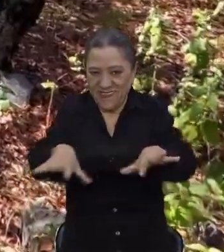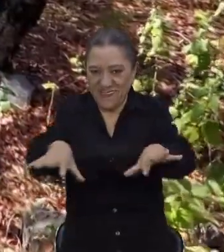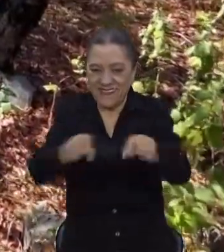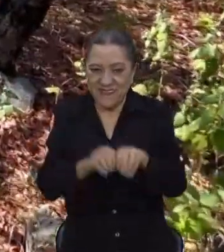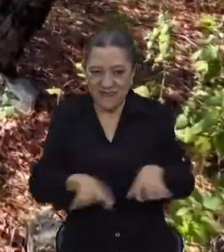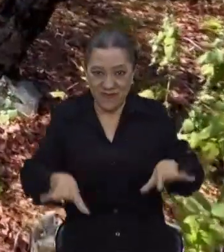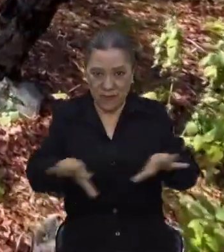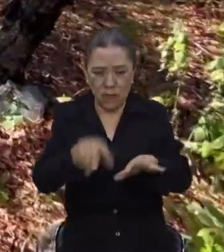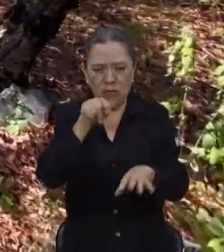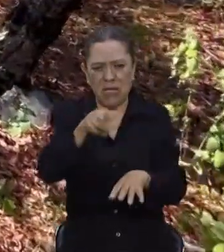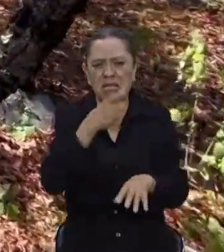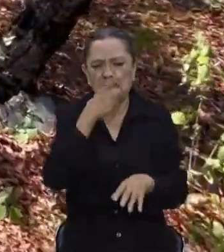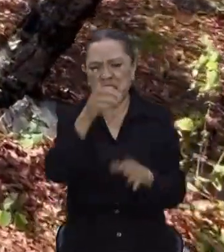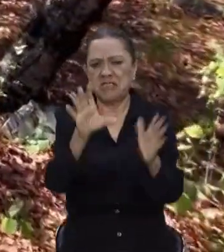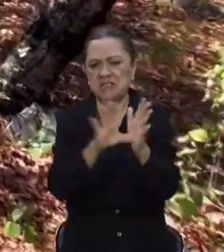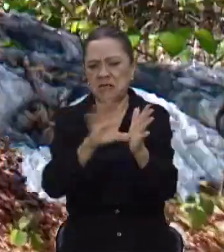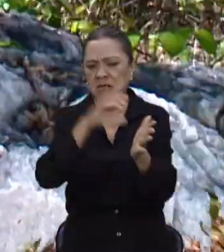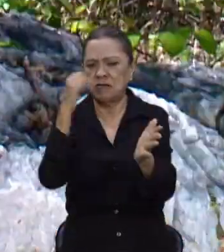de septiembre del 2012.